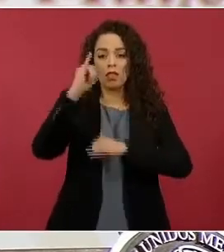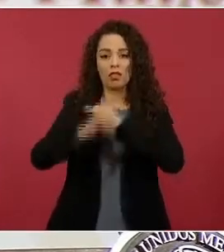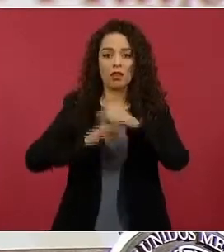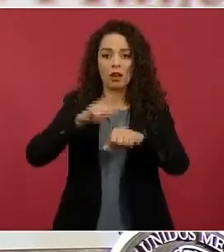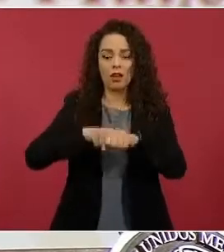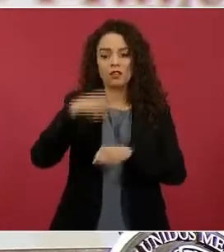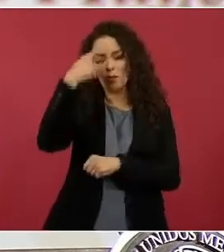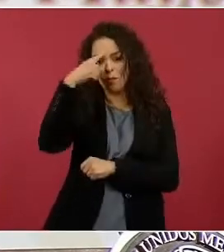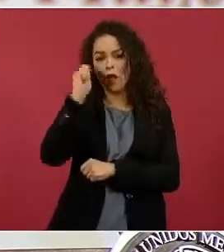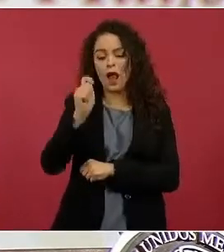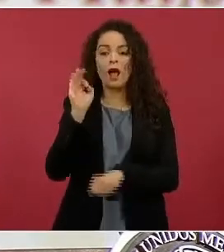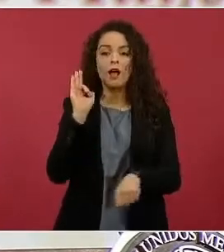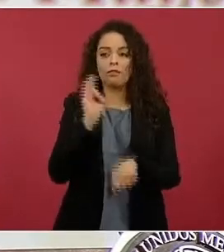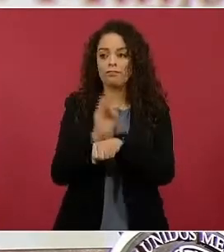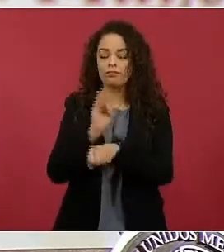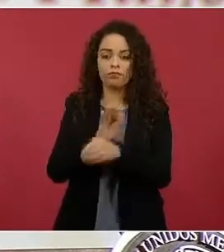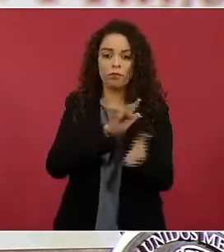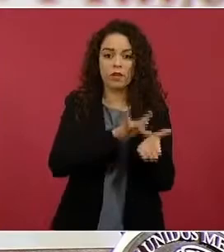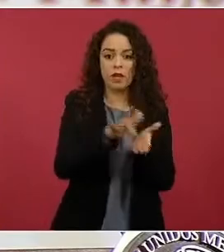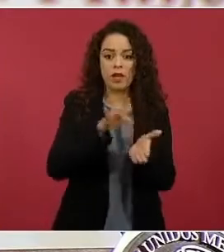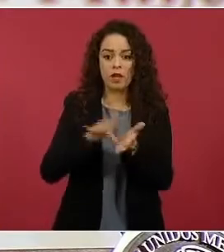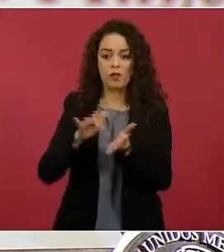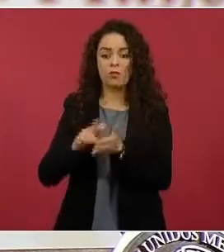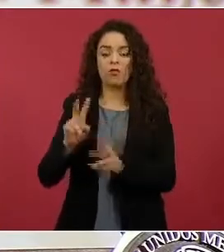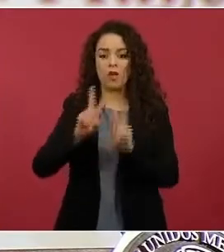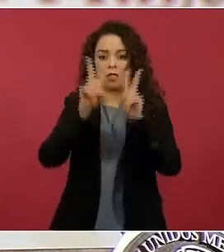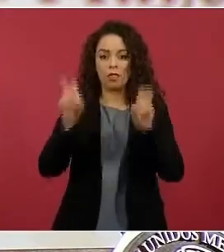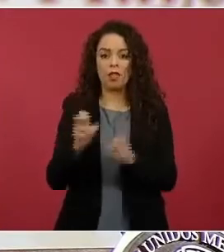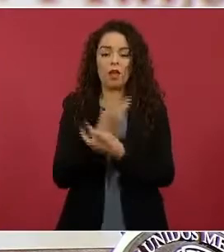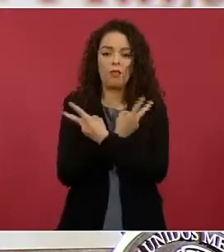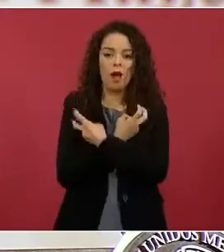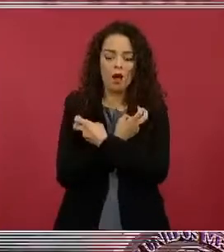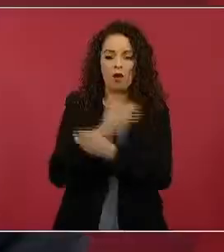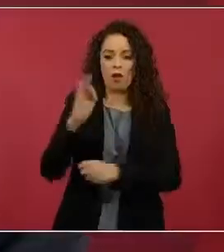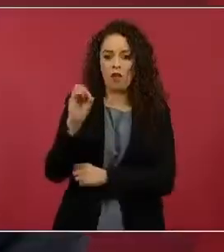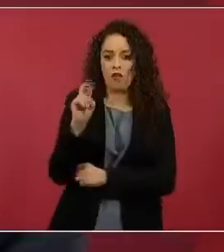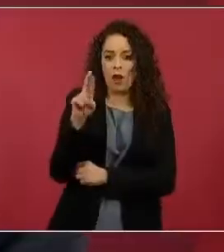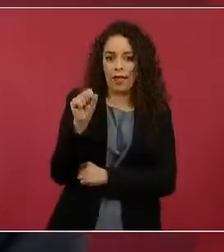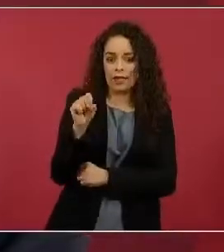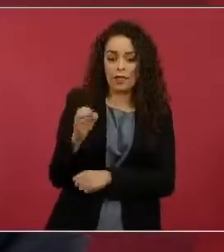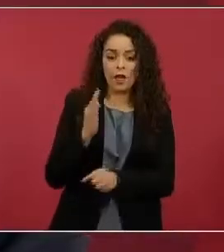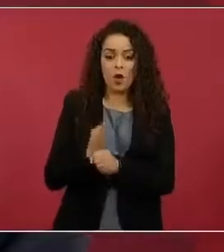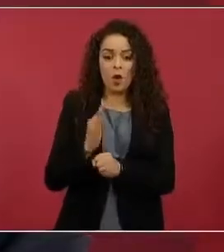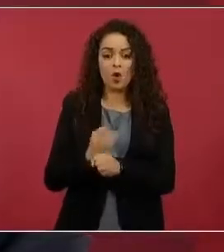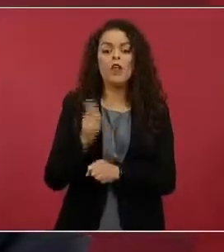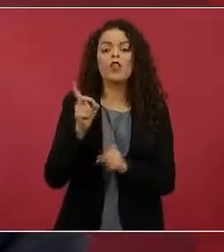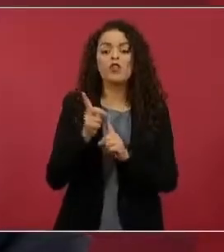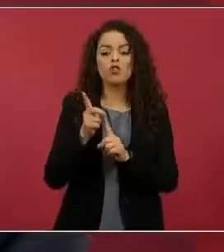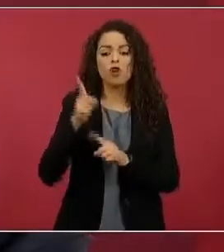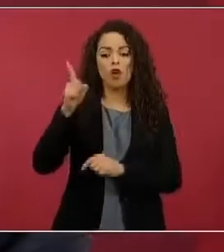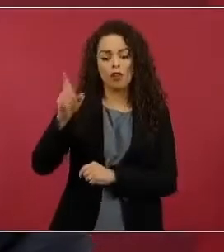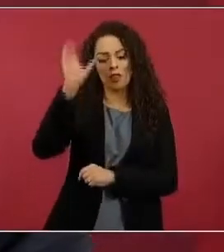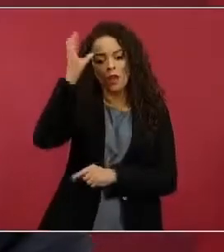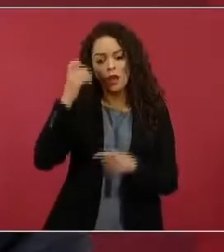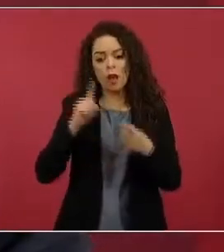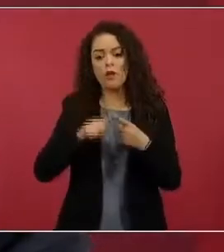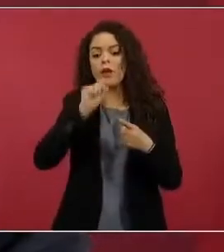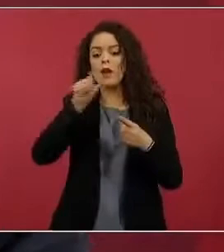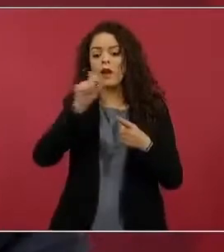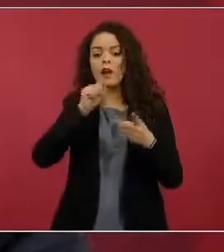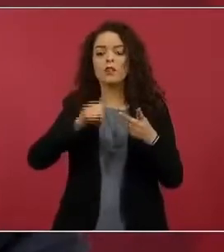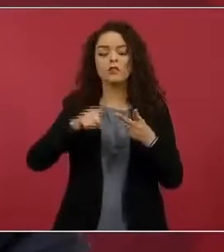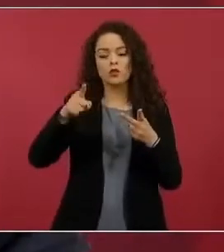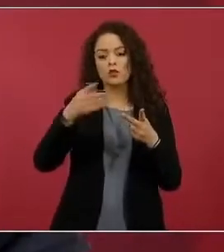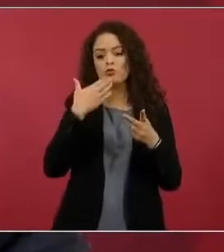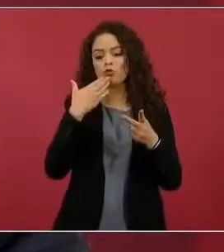apoyar las capacidades forenses en distintos estados. Actualmente se está trabajando en los estados de Coahuila, Jalisco, Sonora y Tamaulipas,